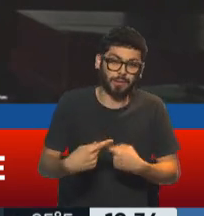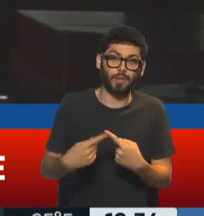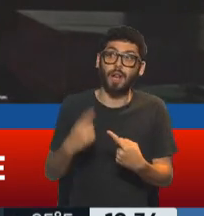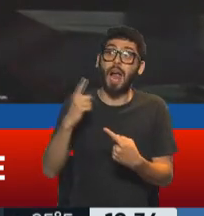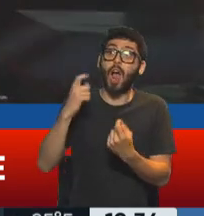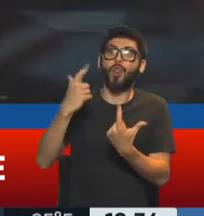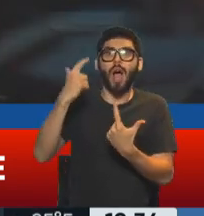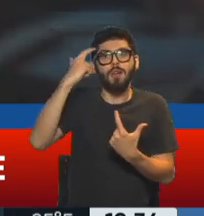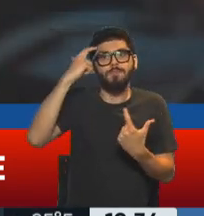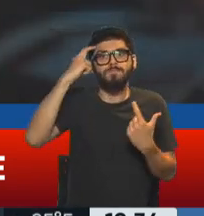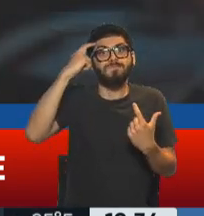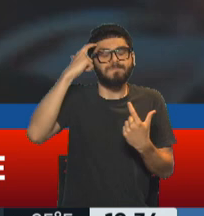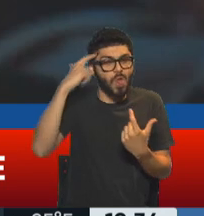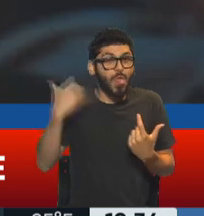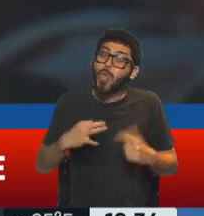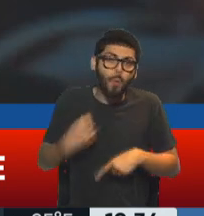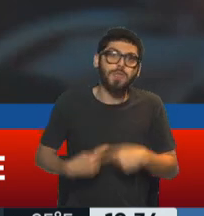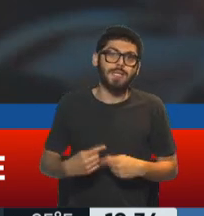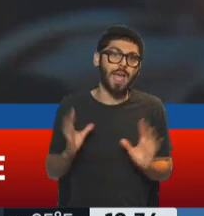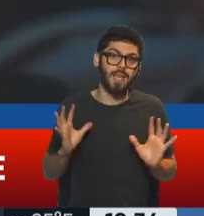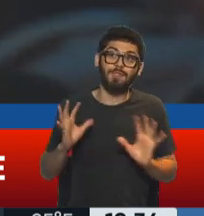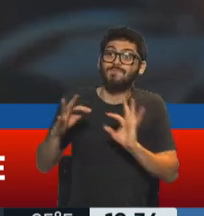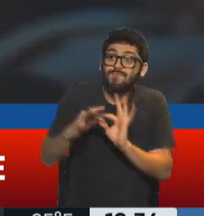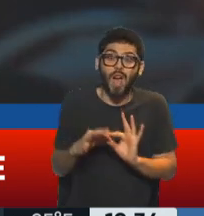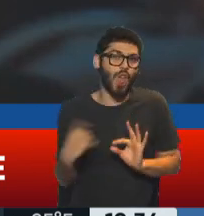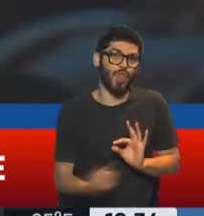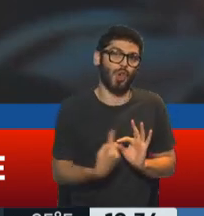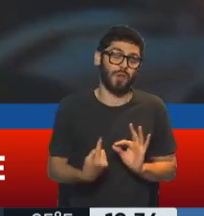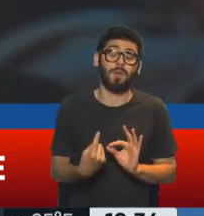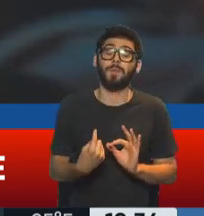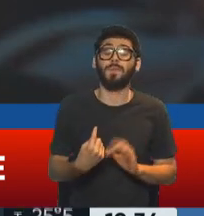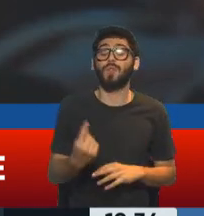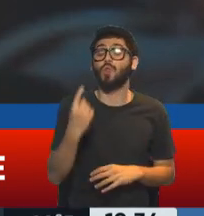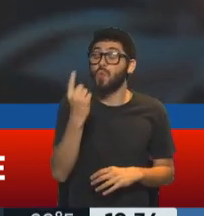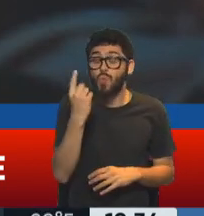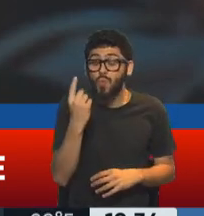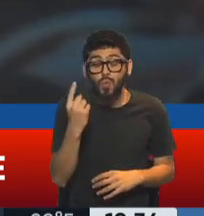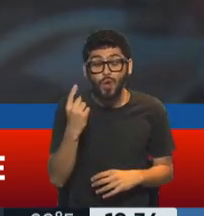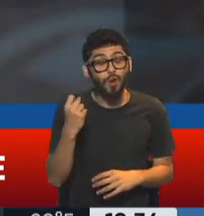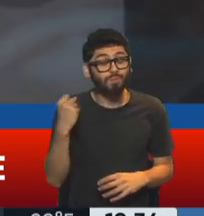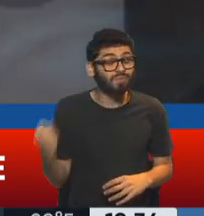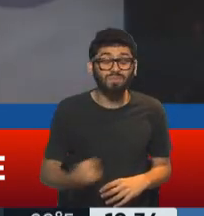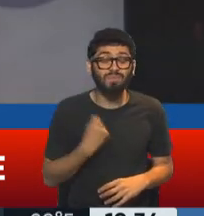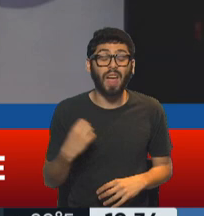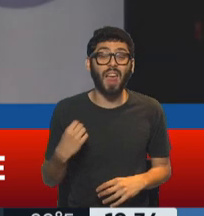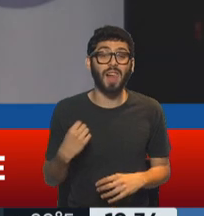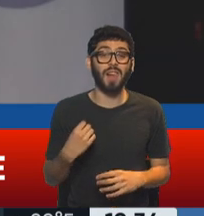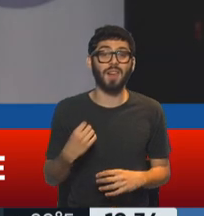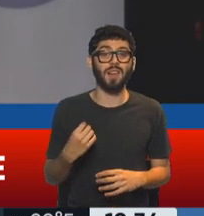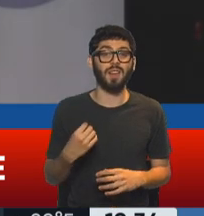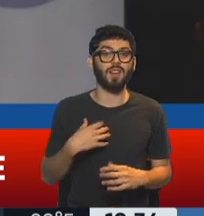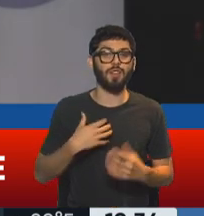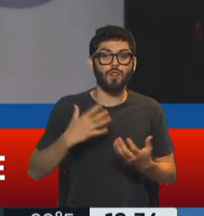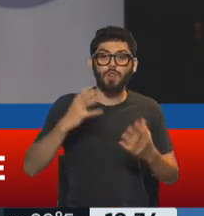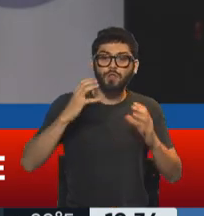construyeron, que nos atraviesan a todos, y uno de los sentidos más cabales y más profundos, es defender a nuestros medios